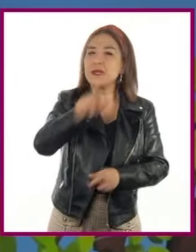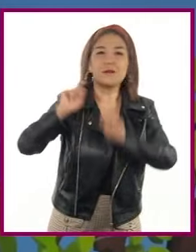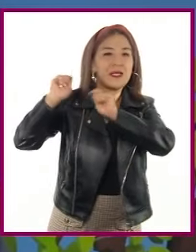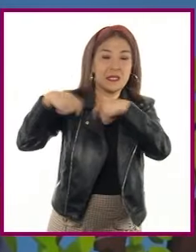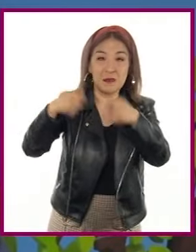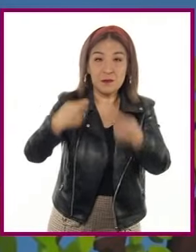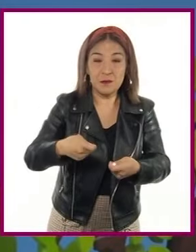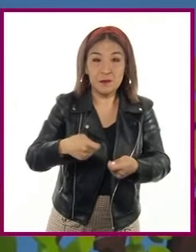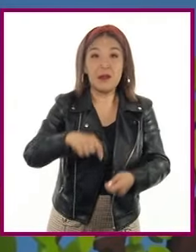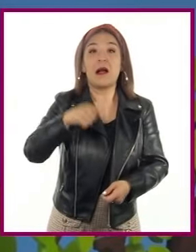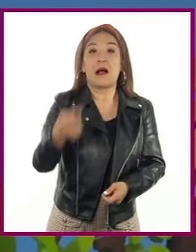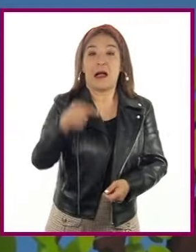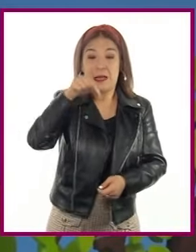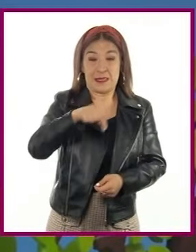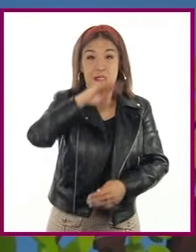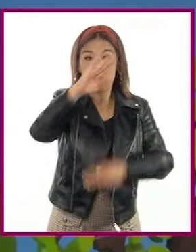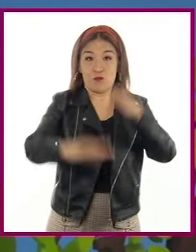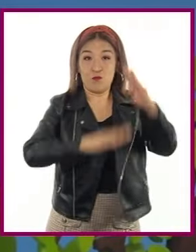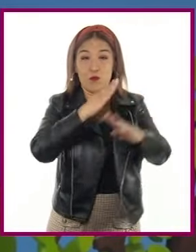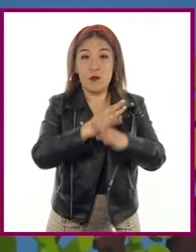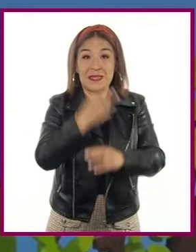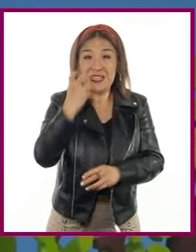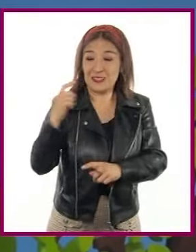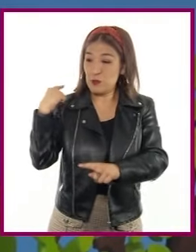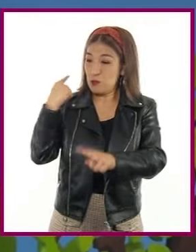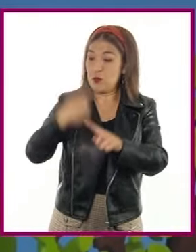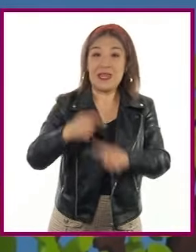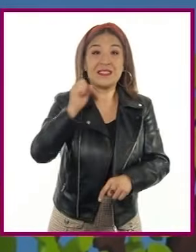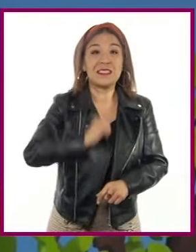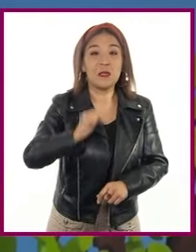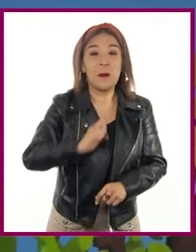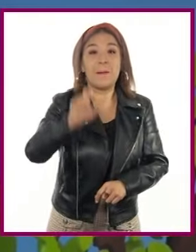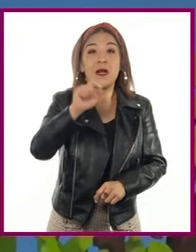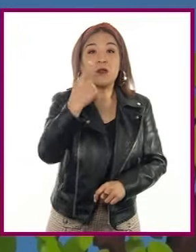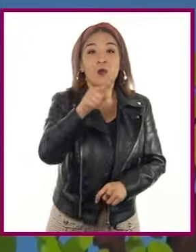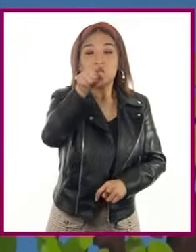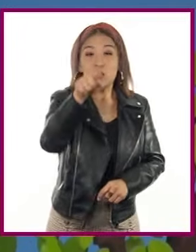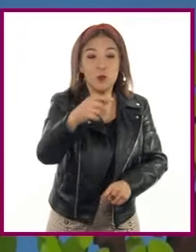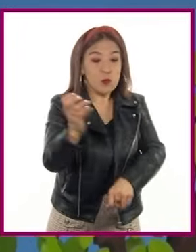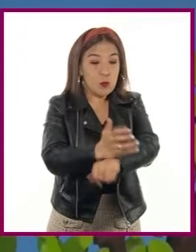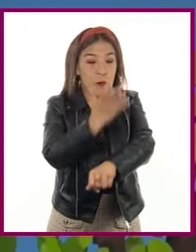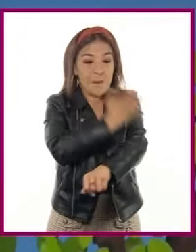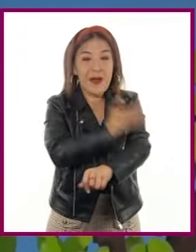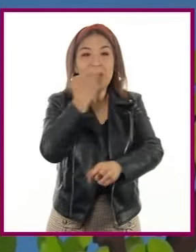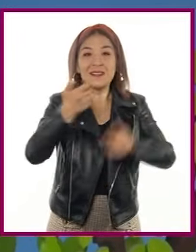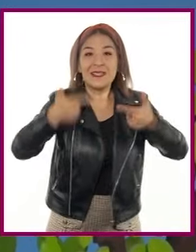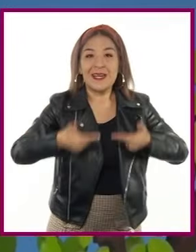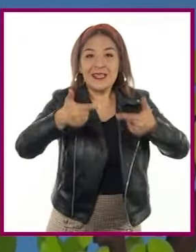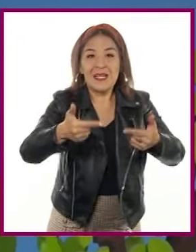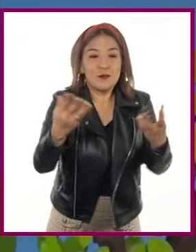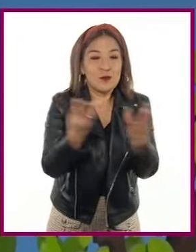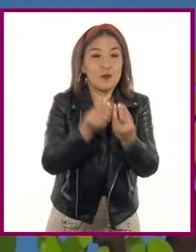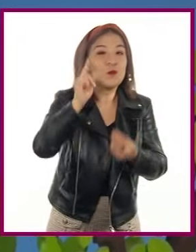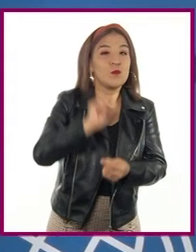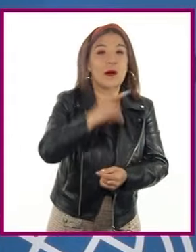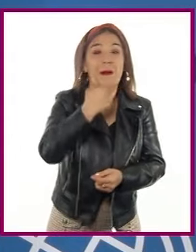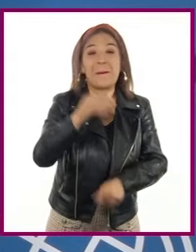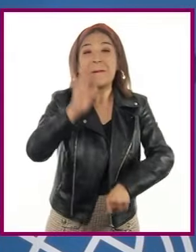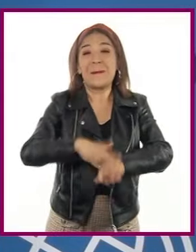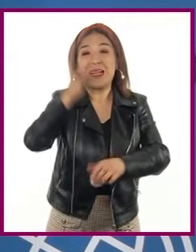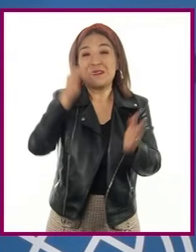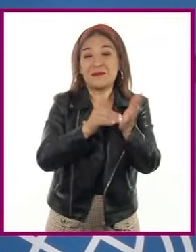mundo, en lo que va del siglo XXI, han nacido ustedes, sus compañeras y compañeros de generación y más de mil millones de personas.